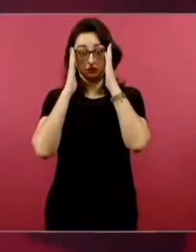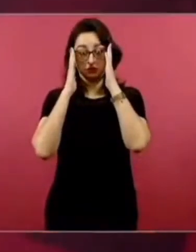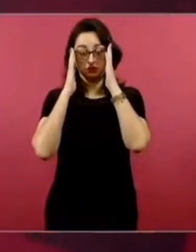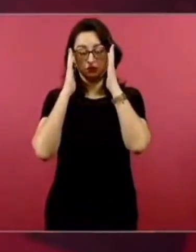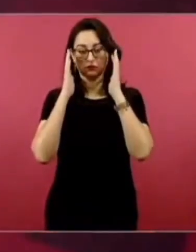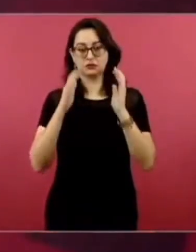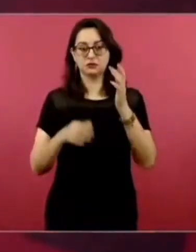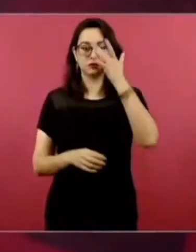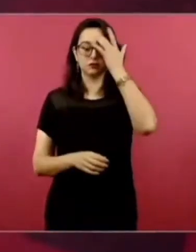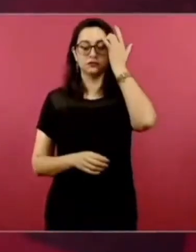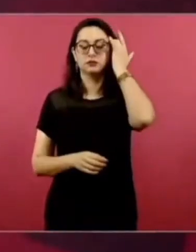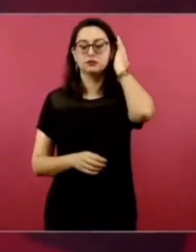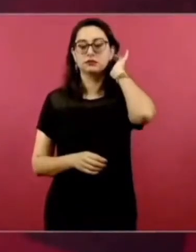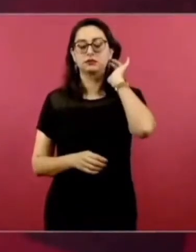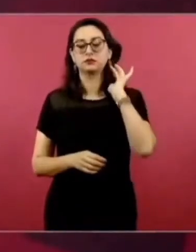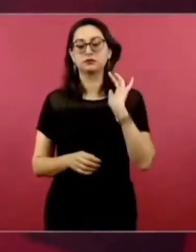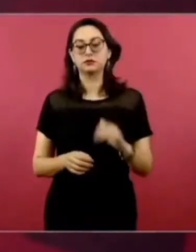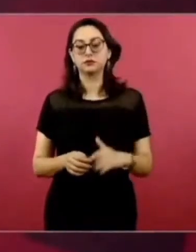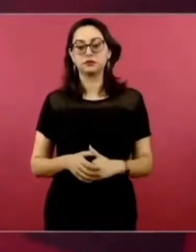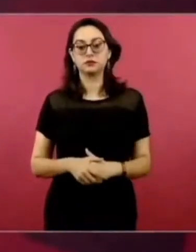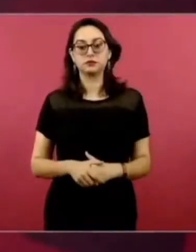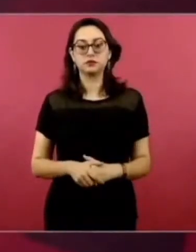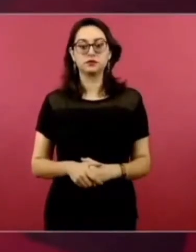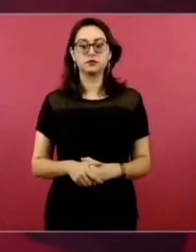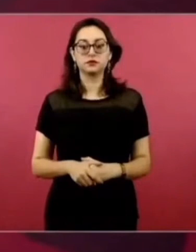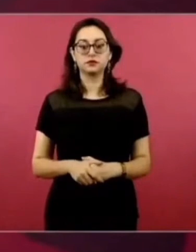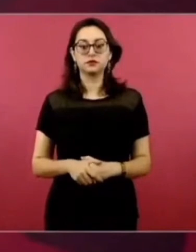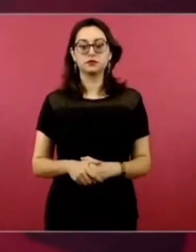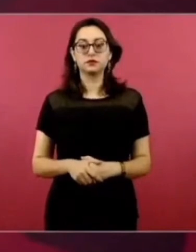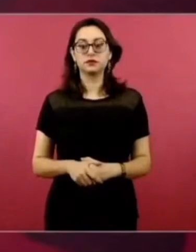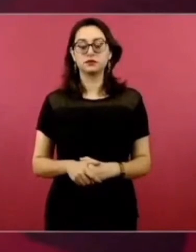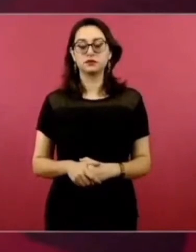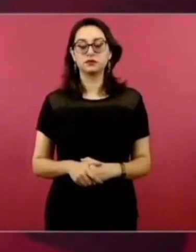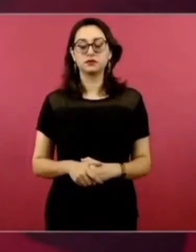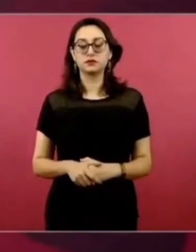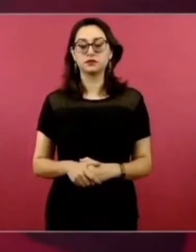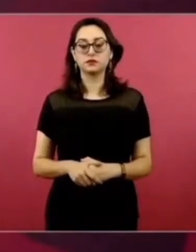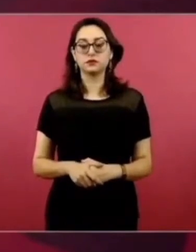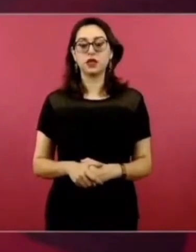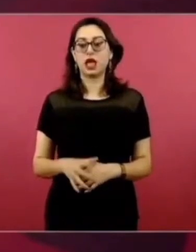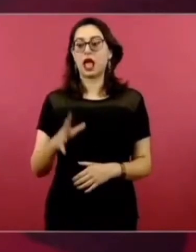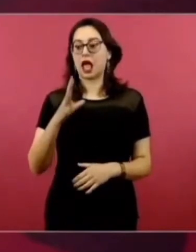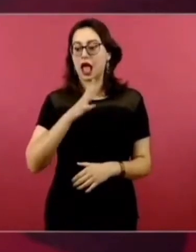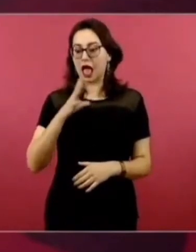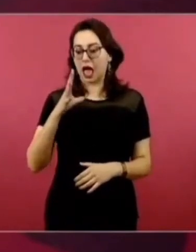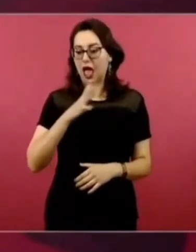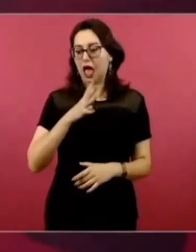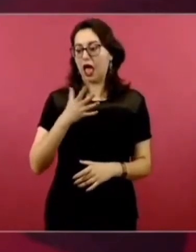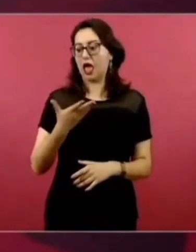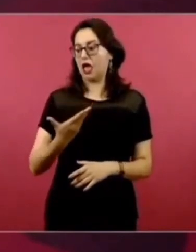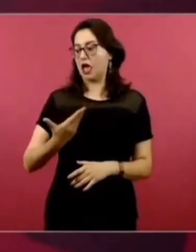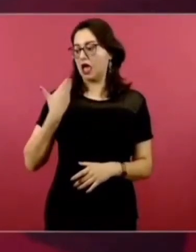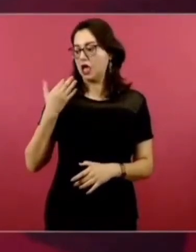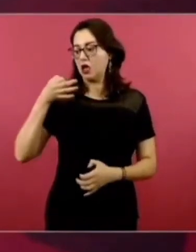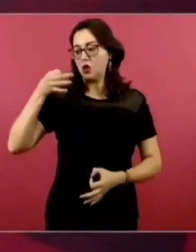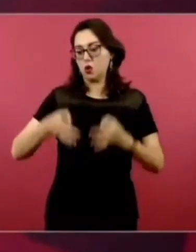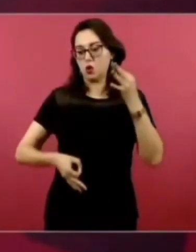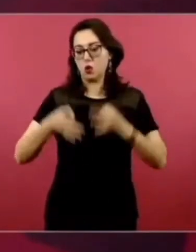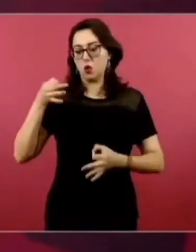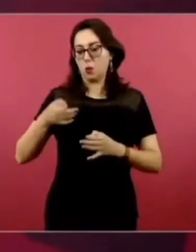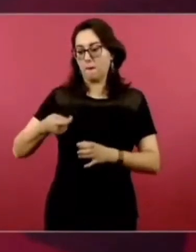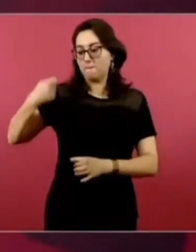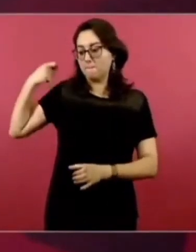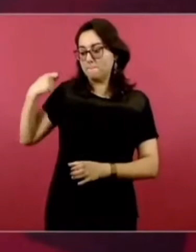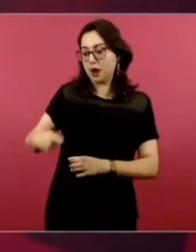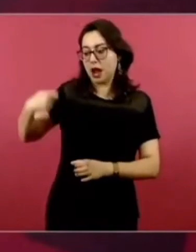en el derecho en